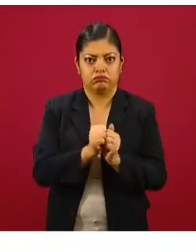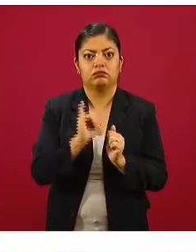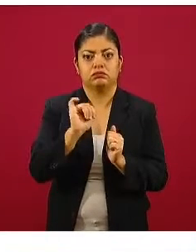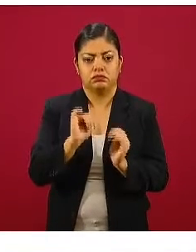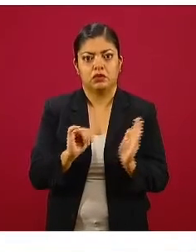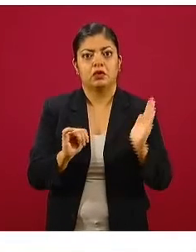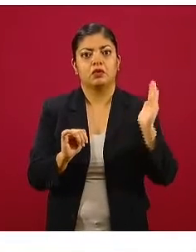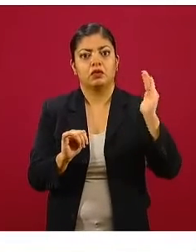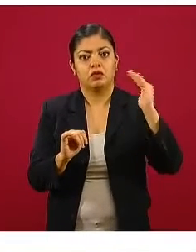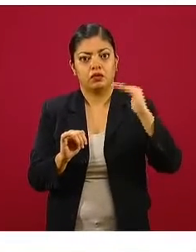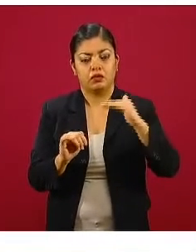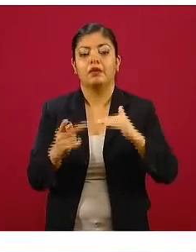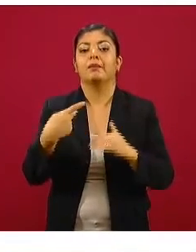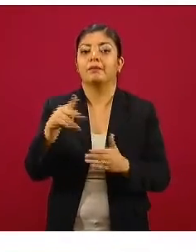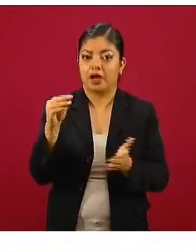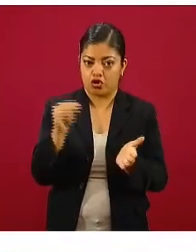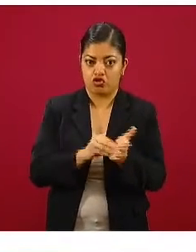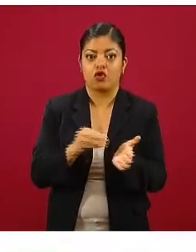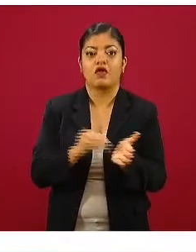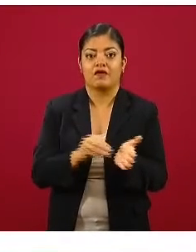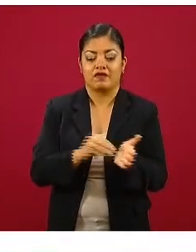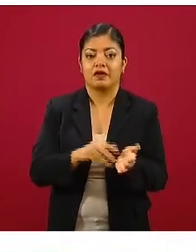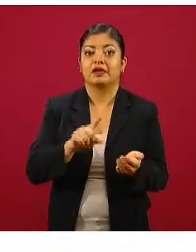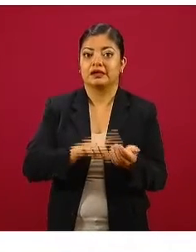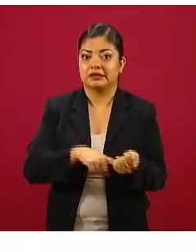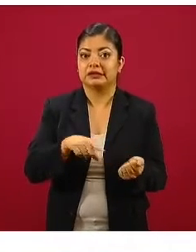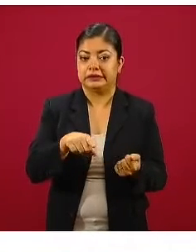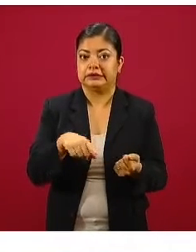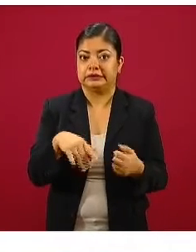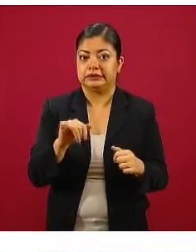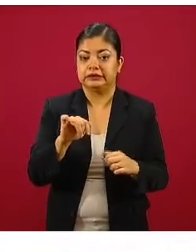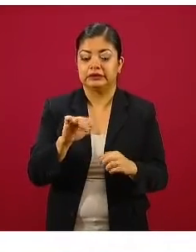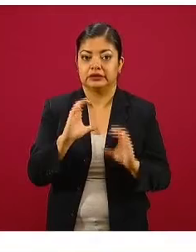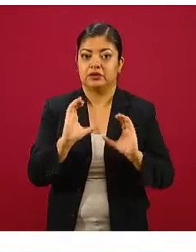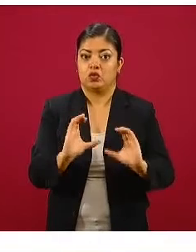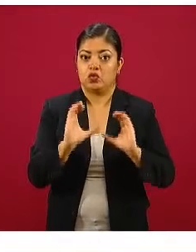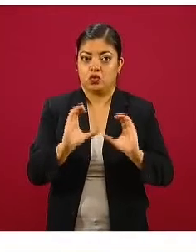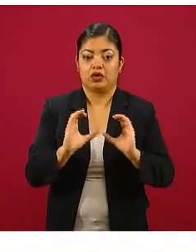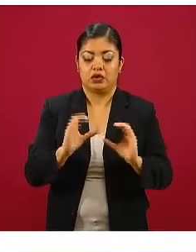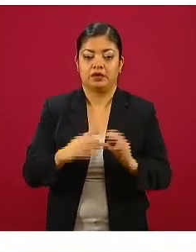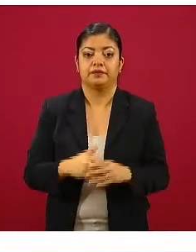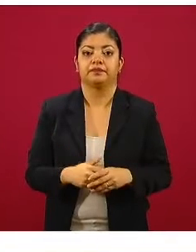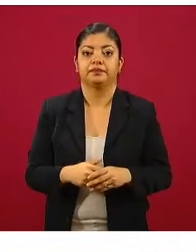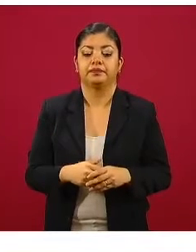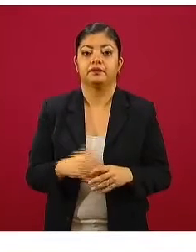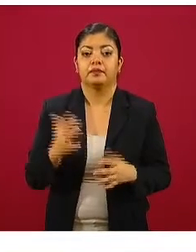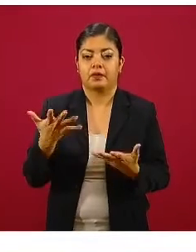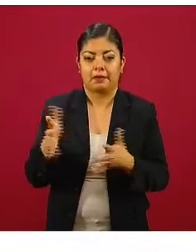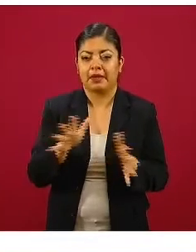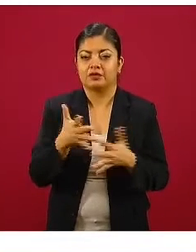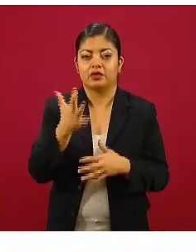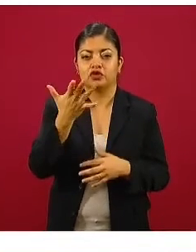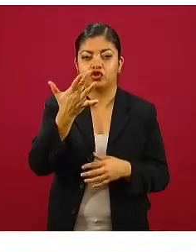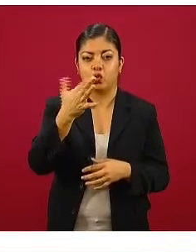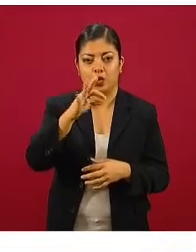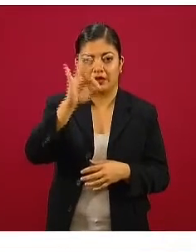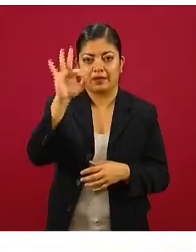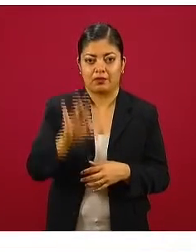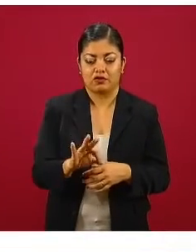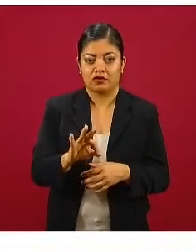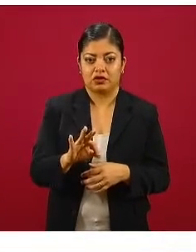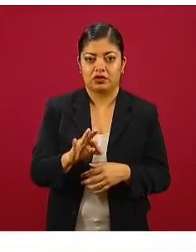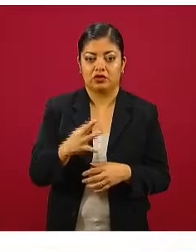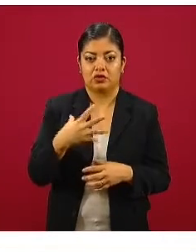parte activa, pero permanece todavía como una proporción muy importante. Prácticamente el 50% de la